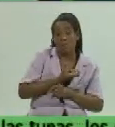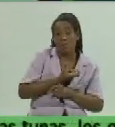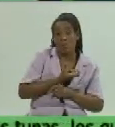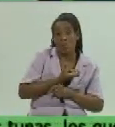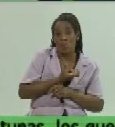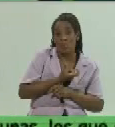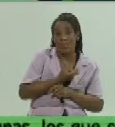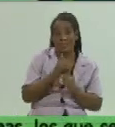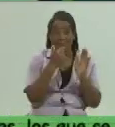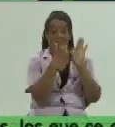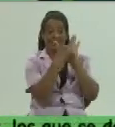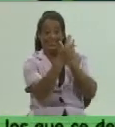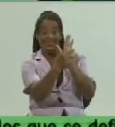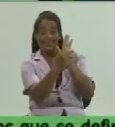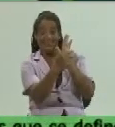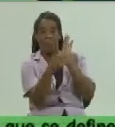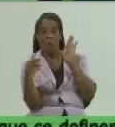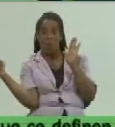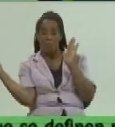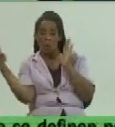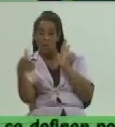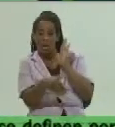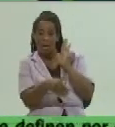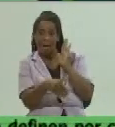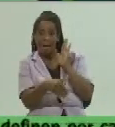tablilla pero cuando llega el consumidor llega